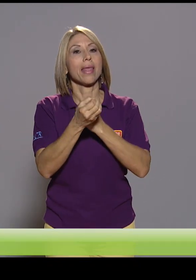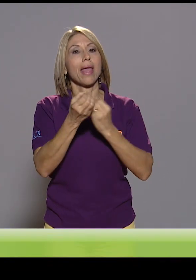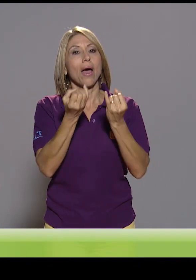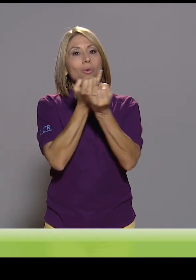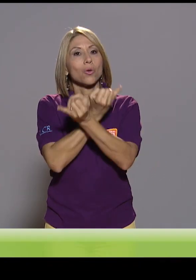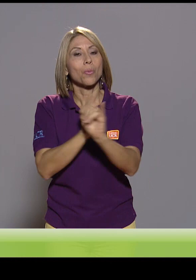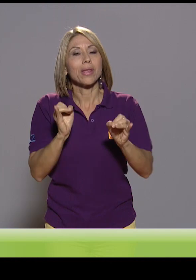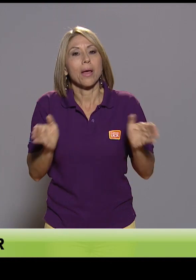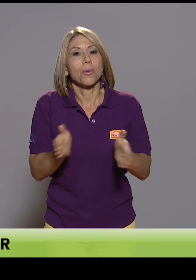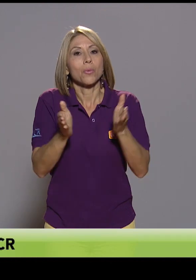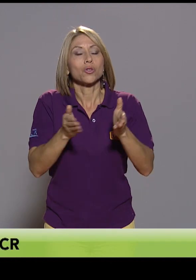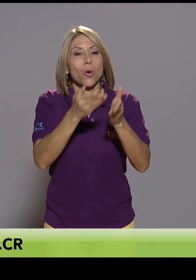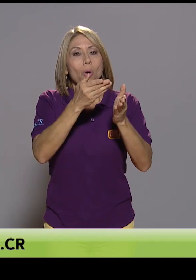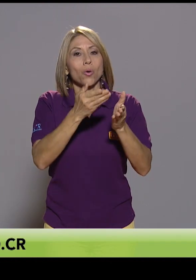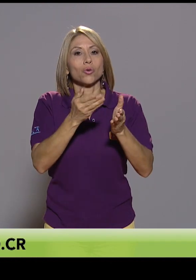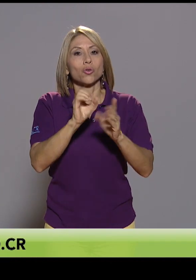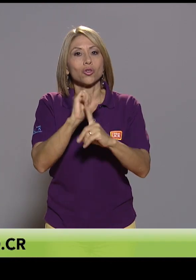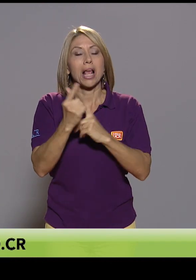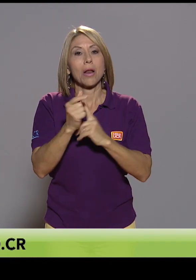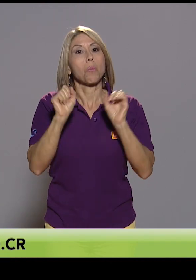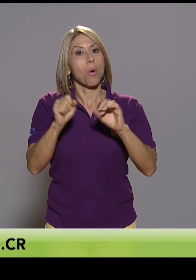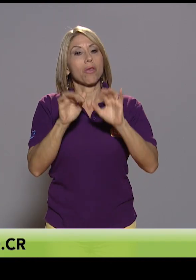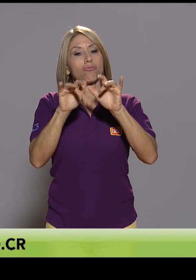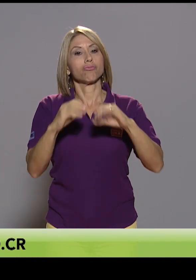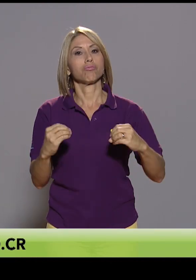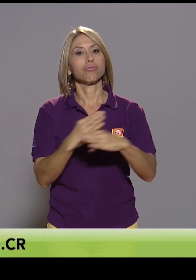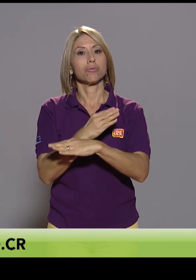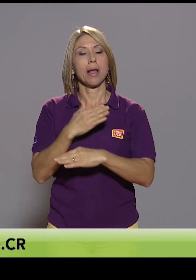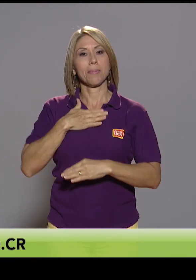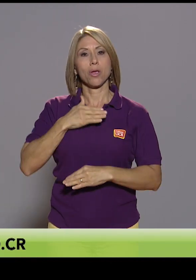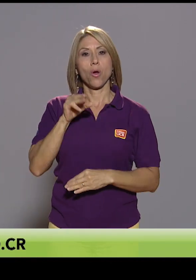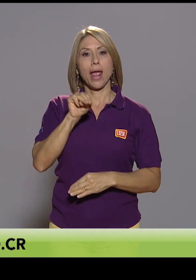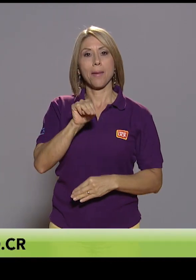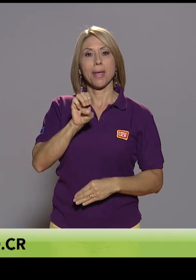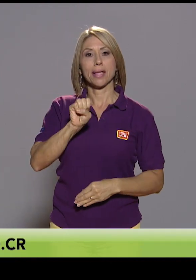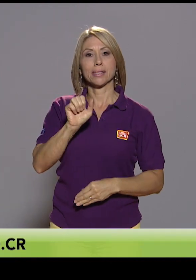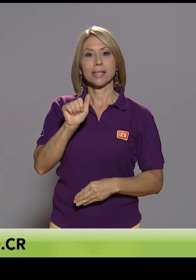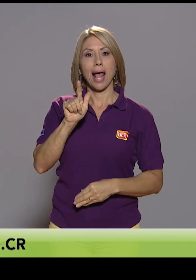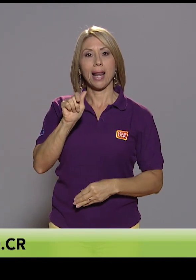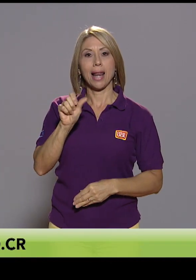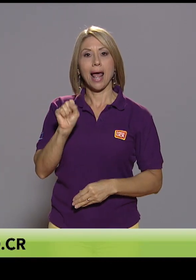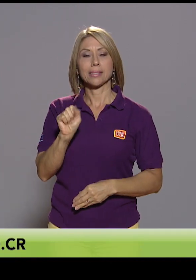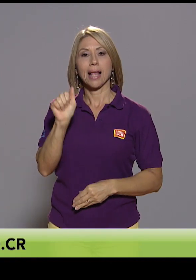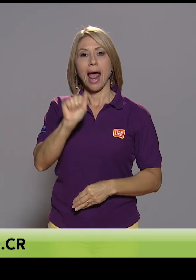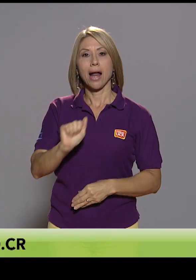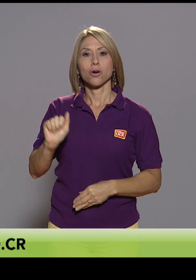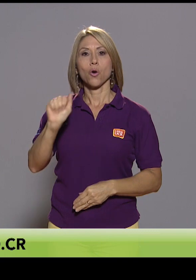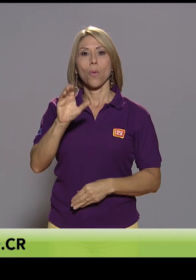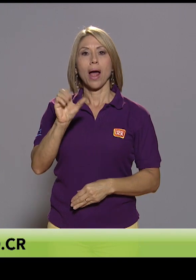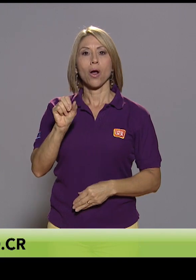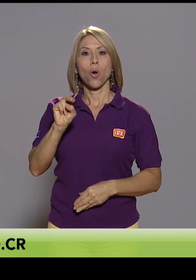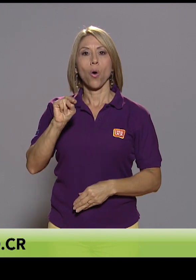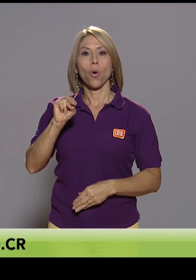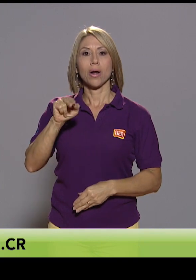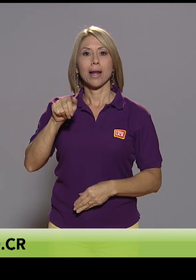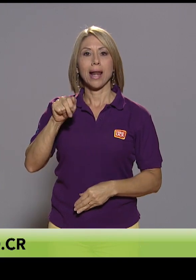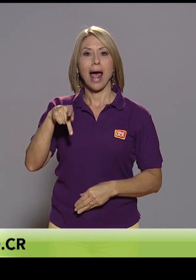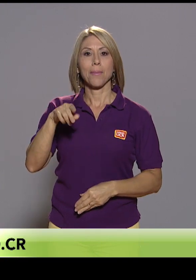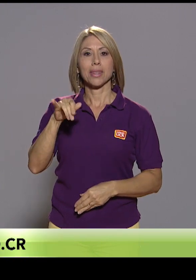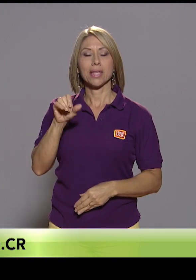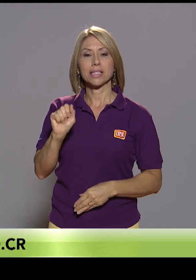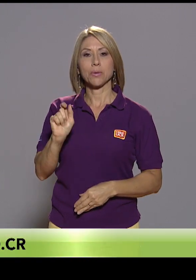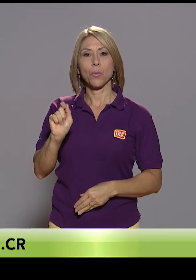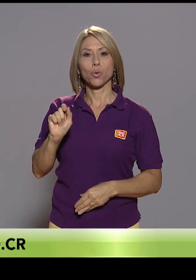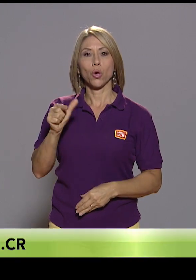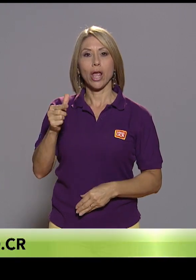hacer vía correo electrónico, pueden escribirme a mi correo, que es msalas, arroba, conabdis.go.cr.